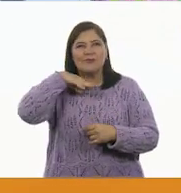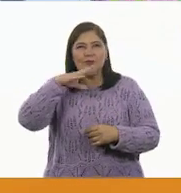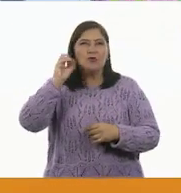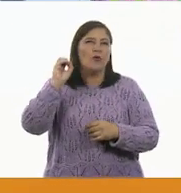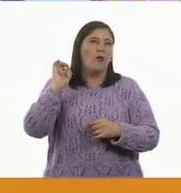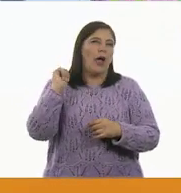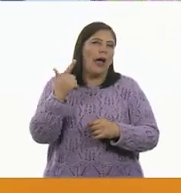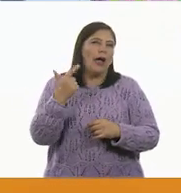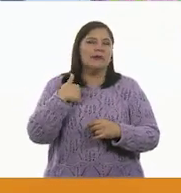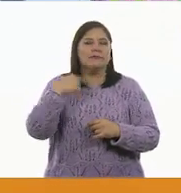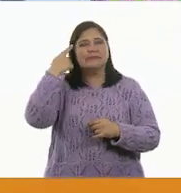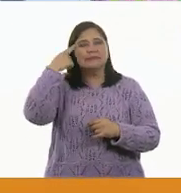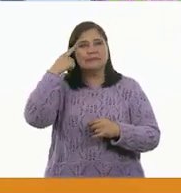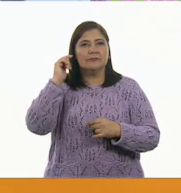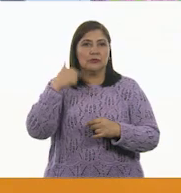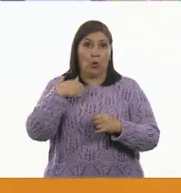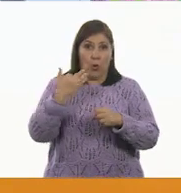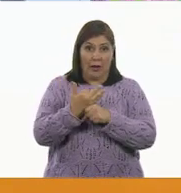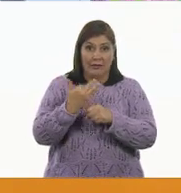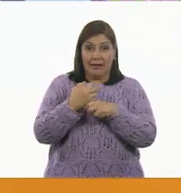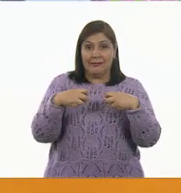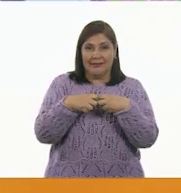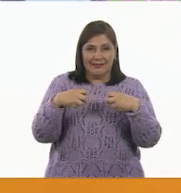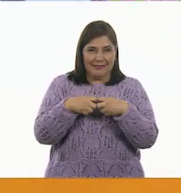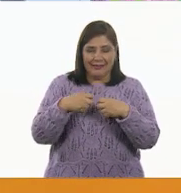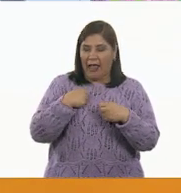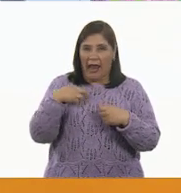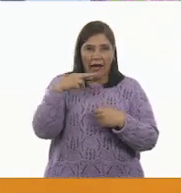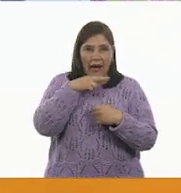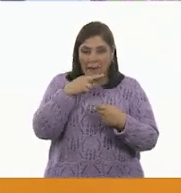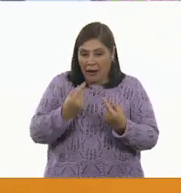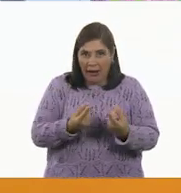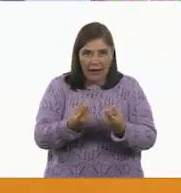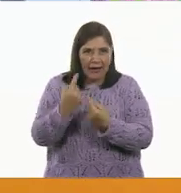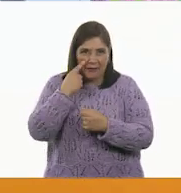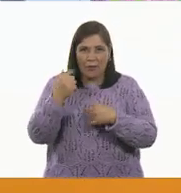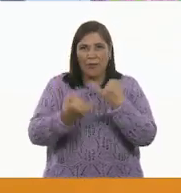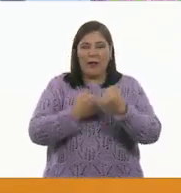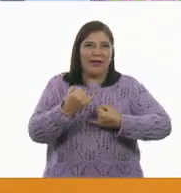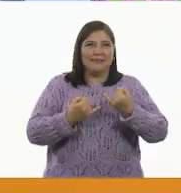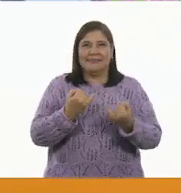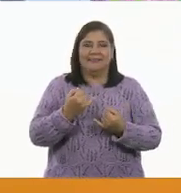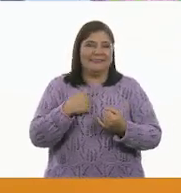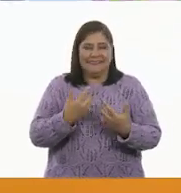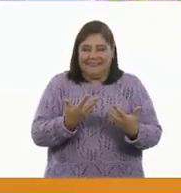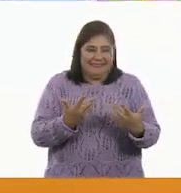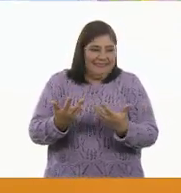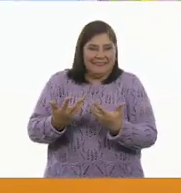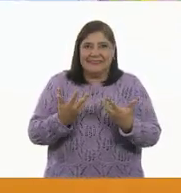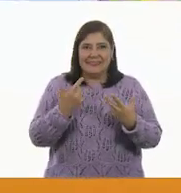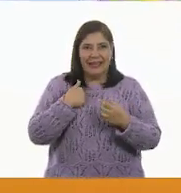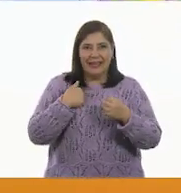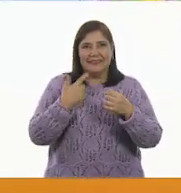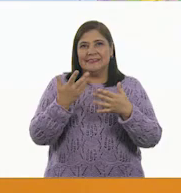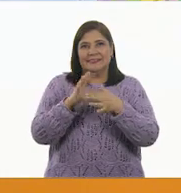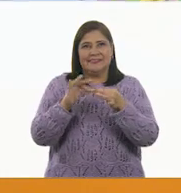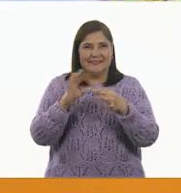un poquito nerviosa porque habíamos empezado a jugar así muy rápido, ¿no crees? Sí. De repente como que no hubo esa explicación y fue bárbaro,